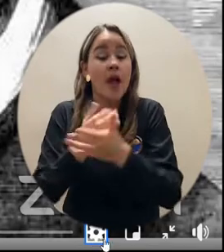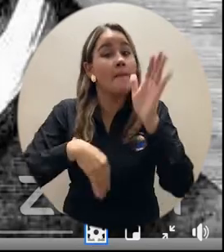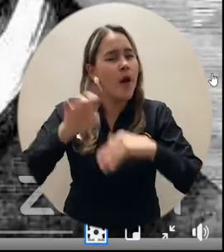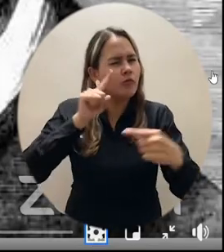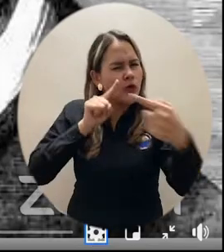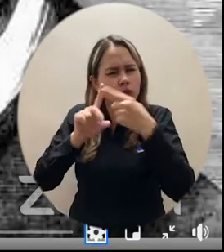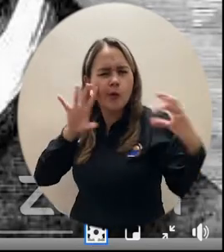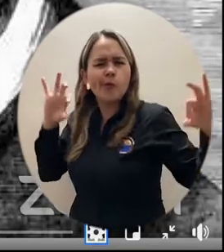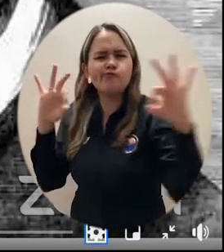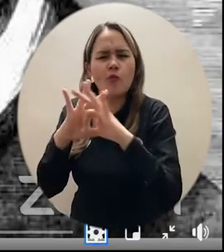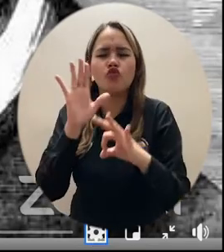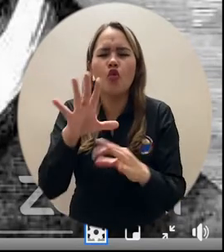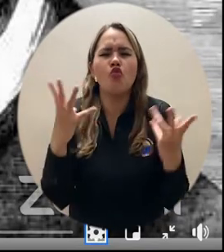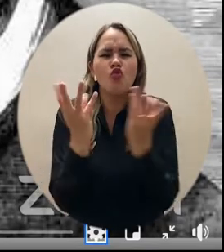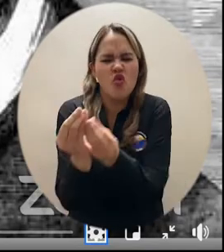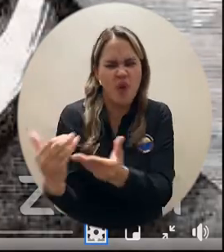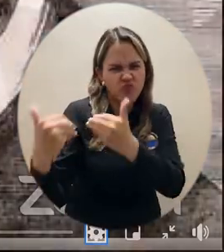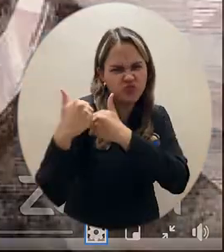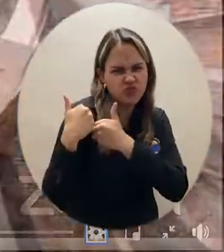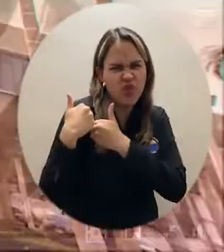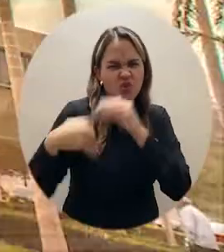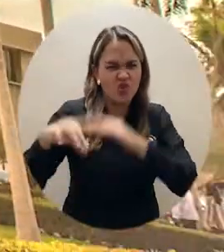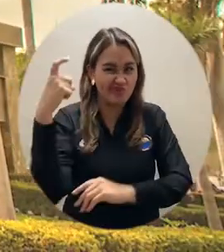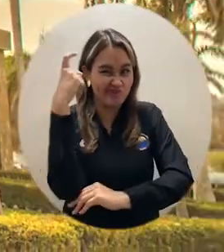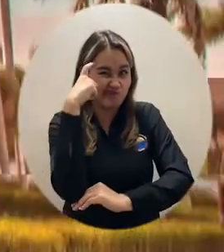lineamientos de la Misión Internacional de Sabios.